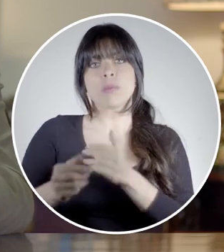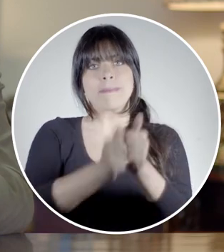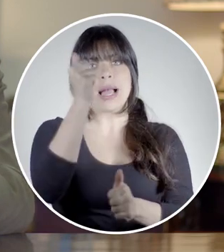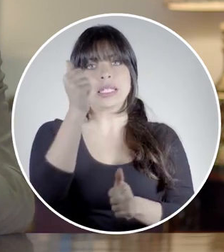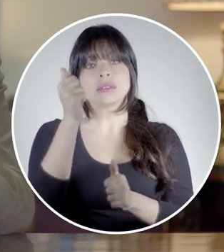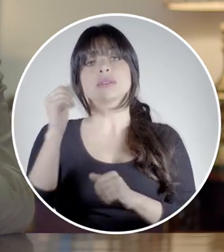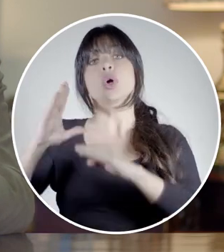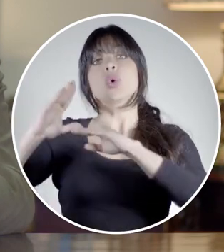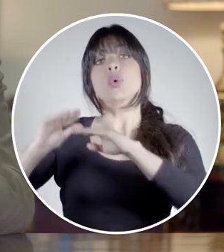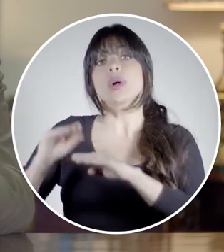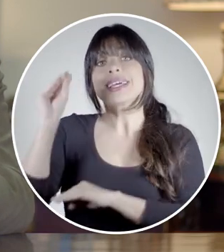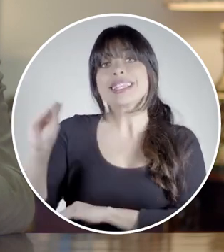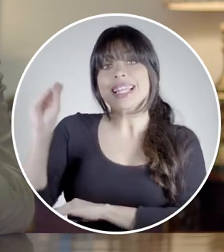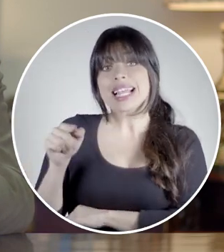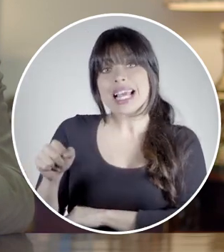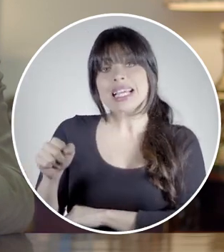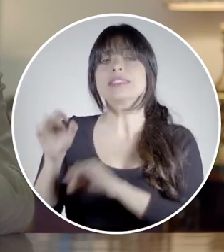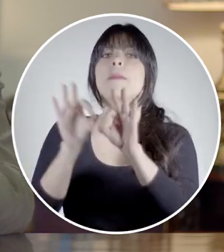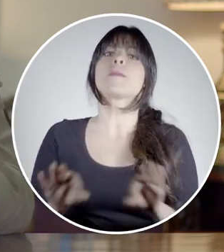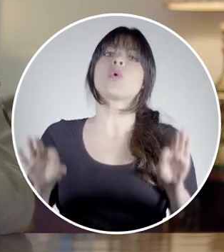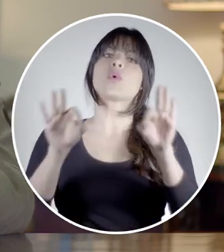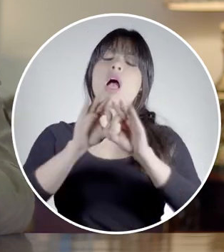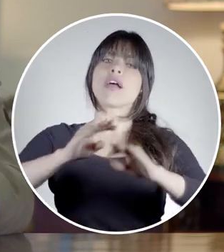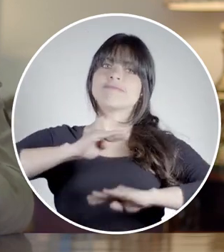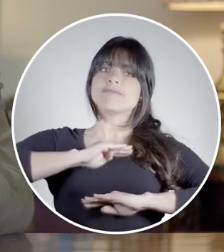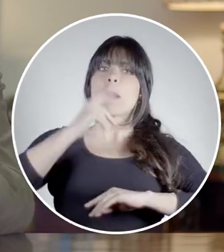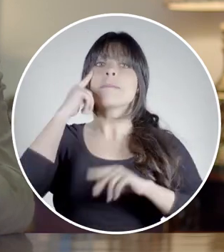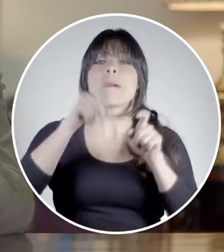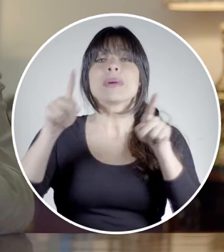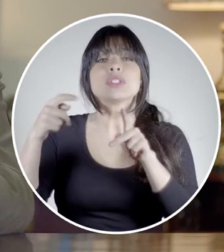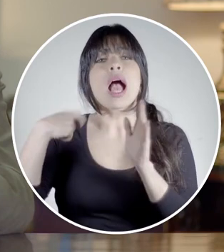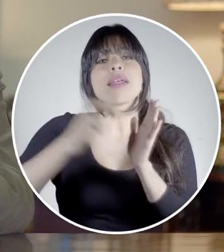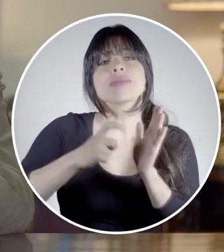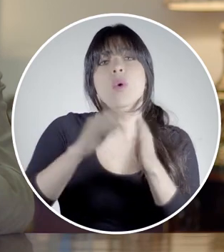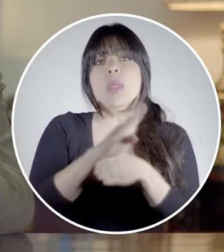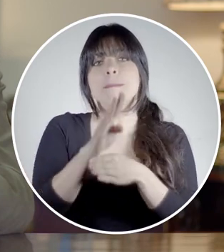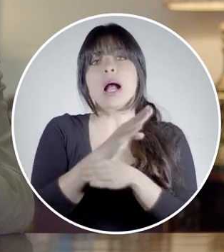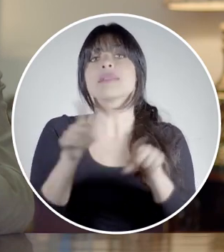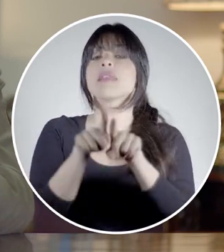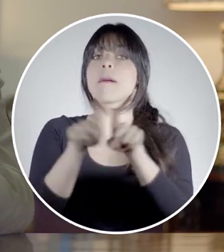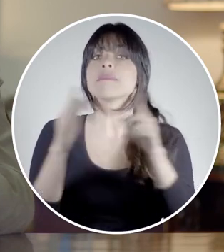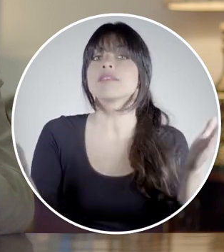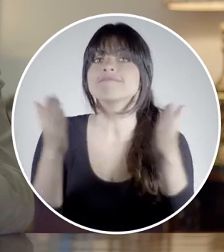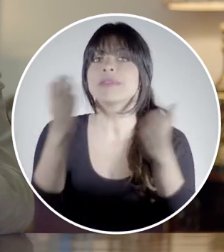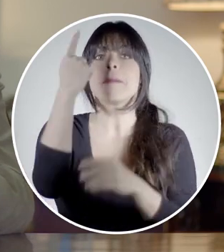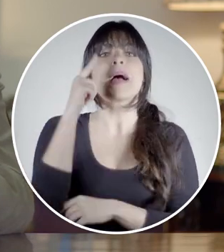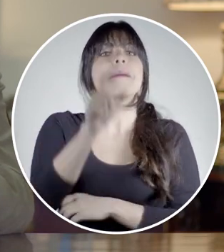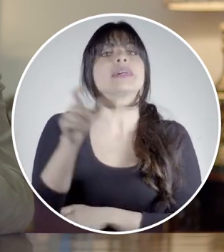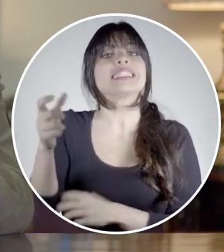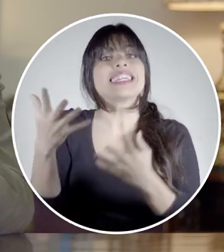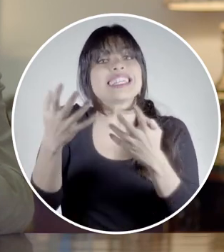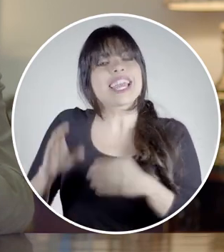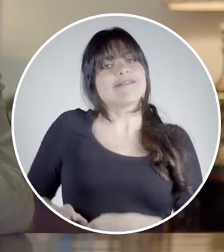Una reducción de las tasas de interés será un importante alivio para quienes tienen deudas con los bancos y un estímulo para